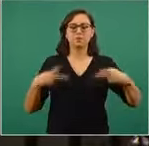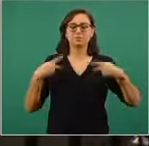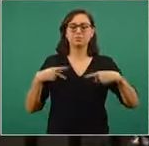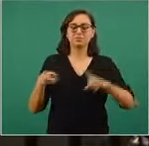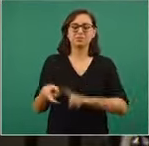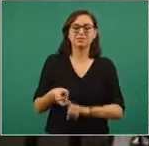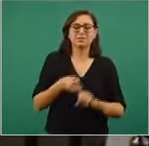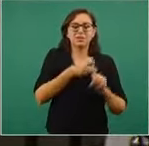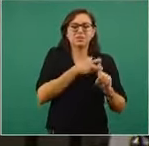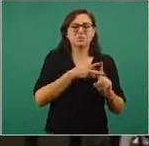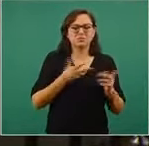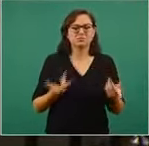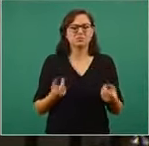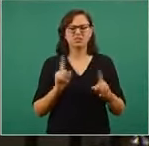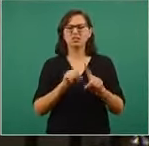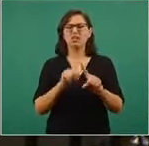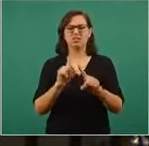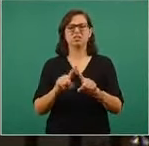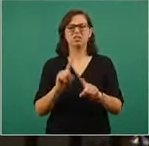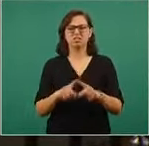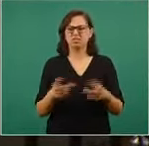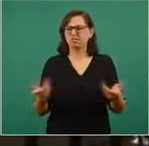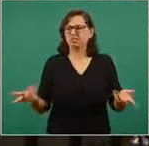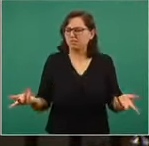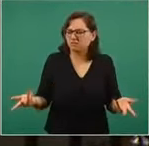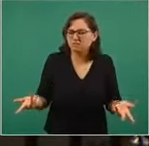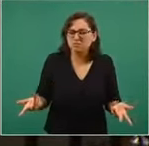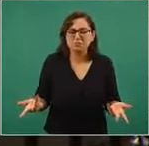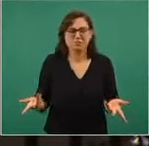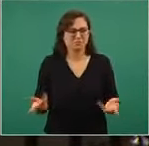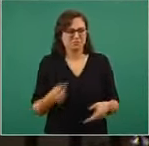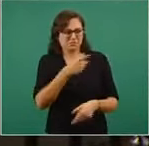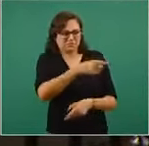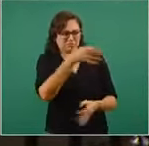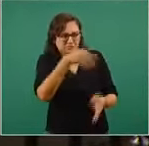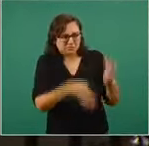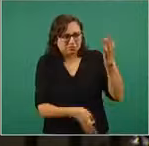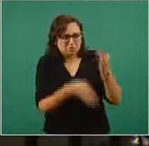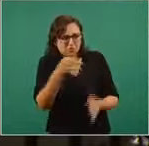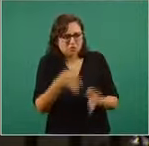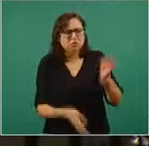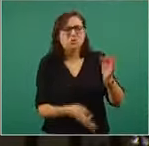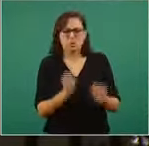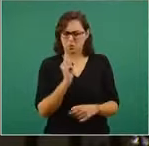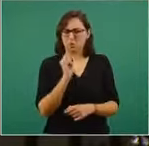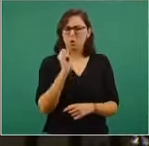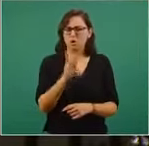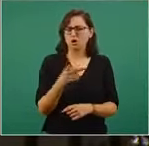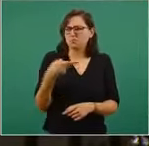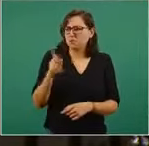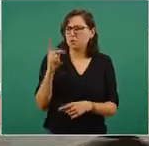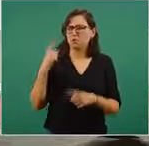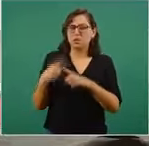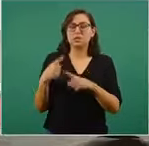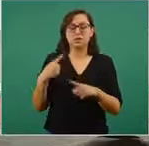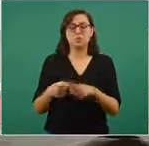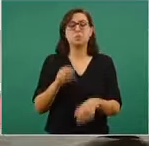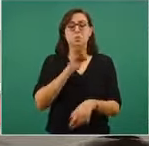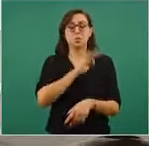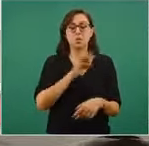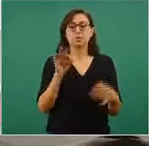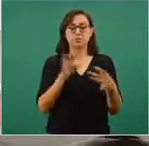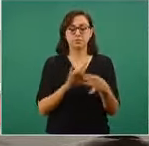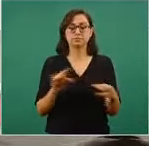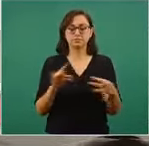No está claro qué caso es por el cual se está procesando a estos elementos de la Secretaría de Marina. Si nos podría comentar